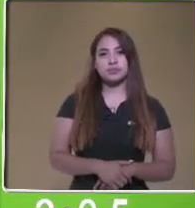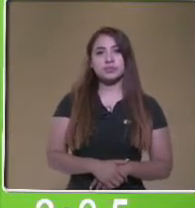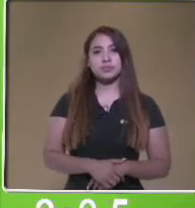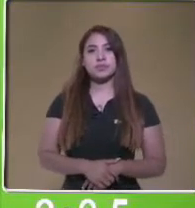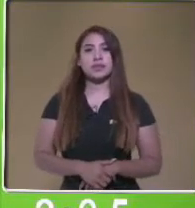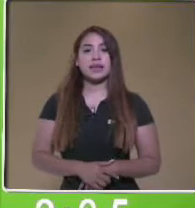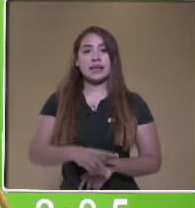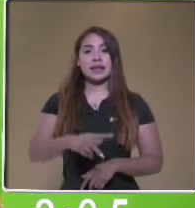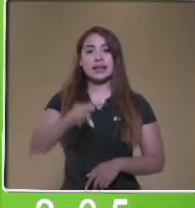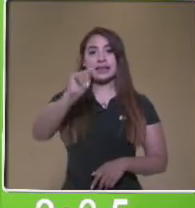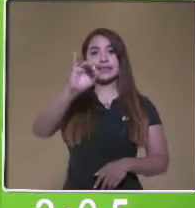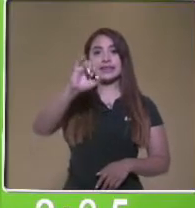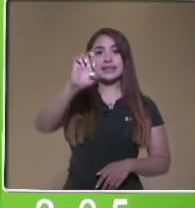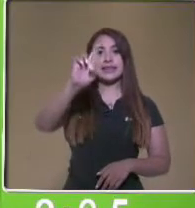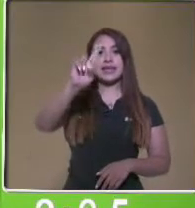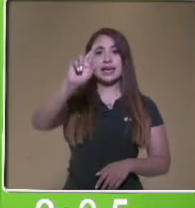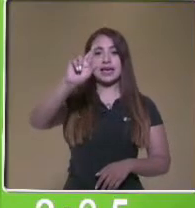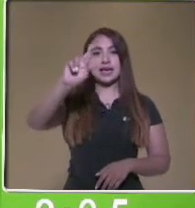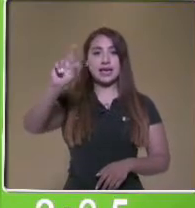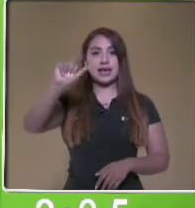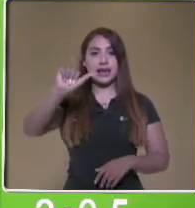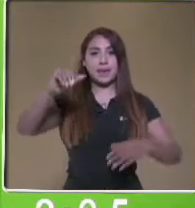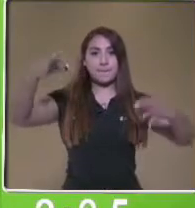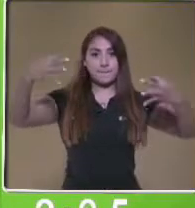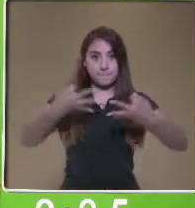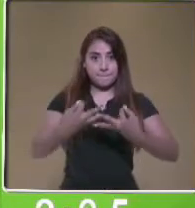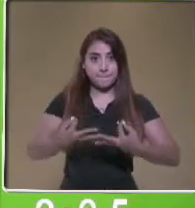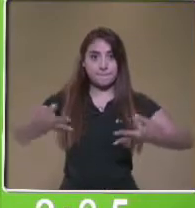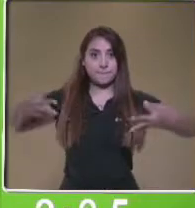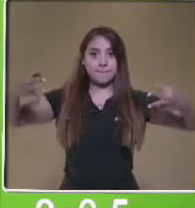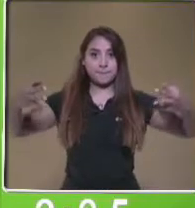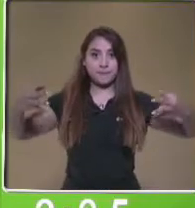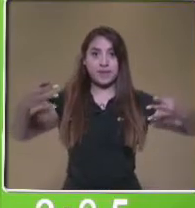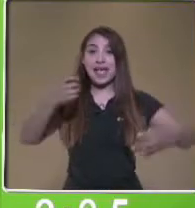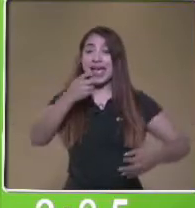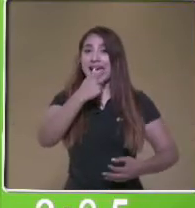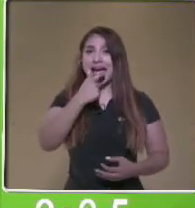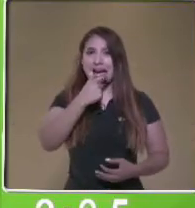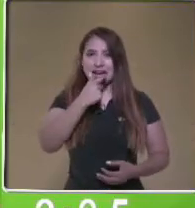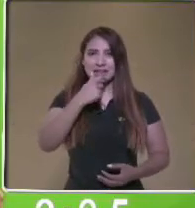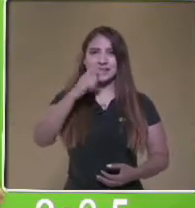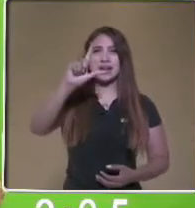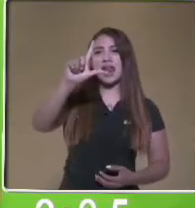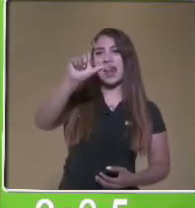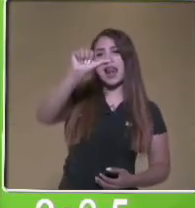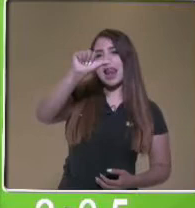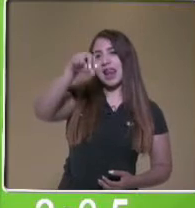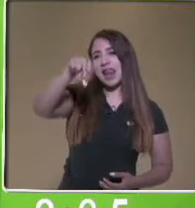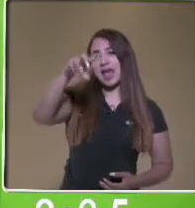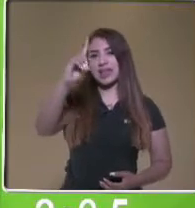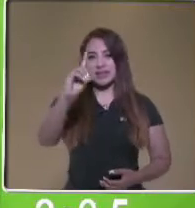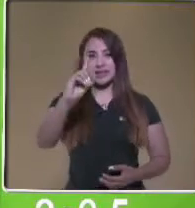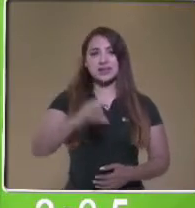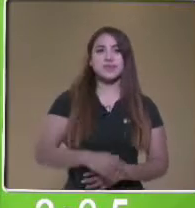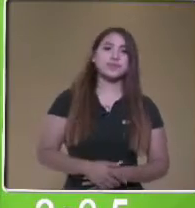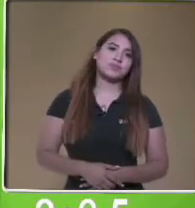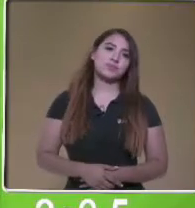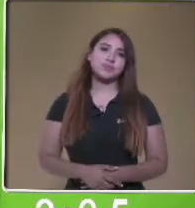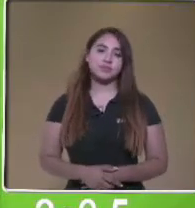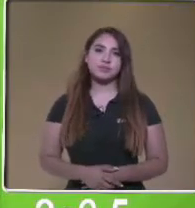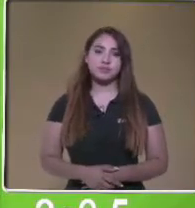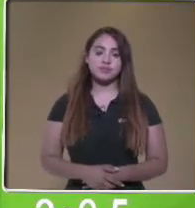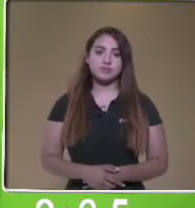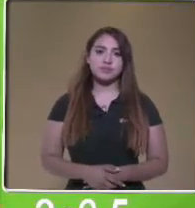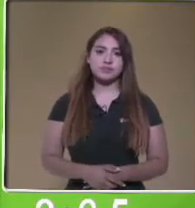tierra. En inglés se dice land. Todo mundo repita después de mí. Land. Muy bien.